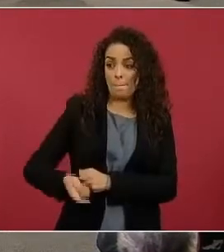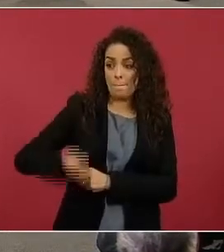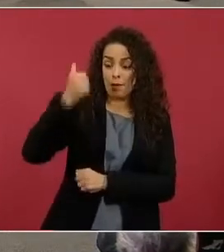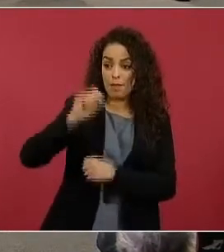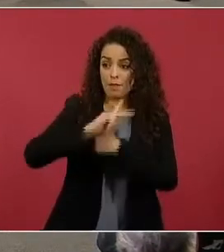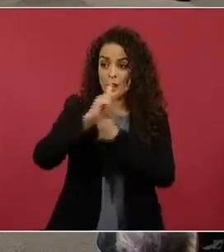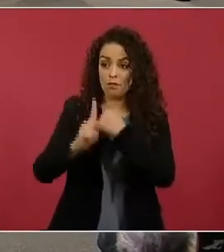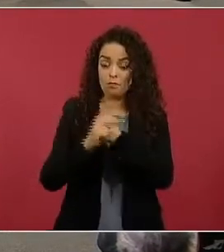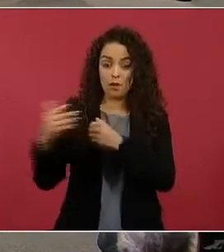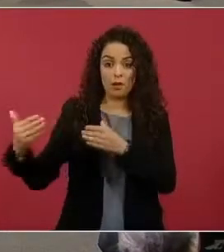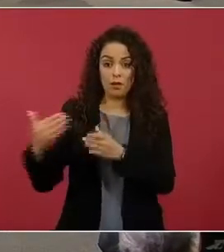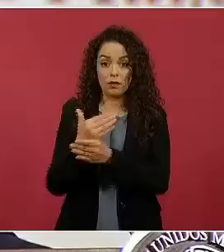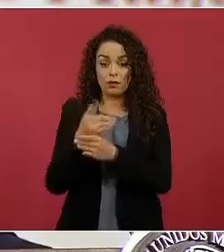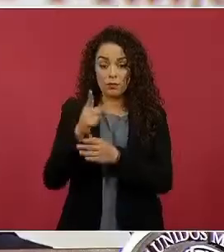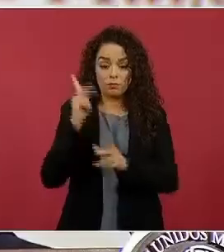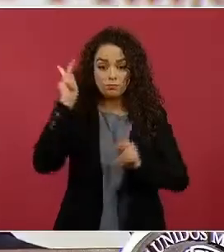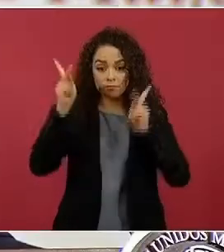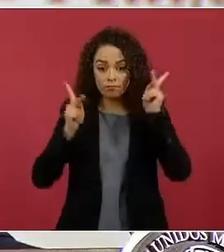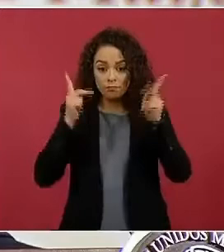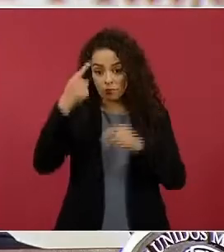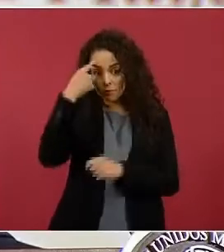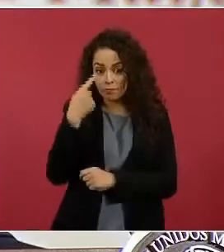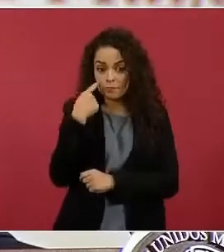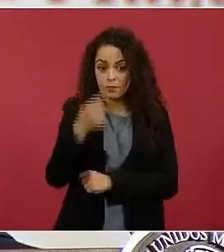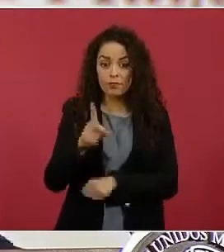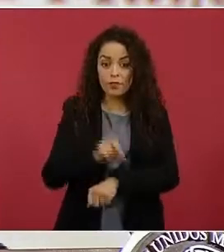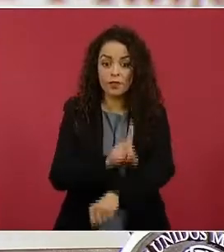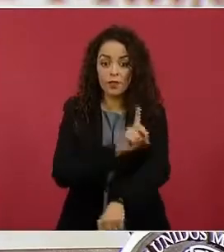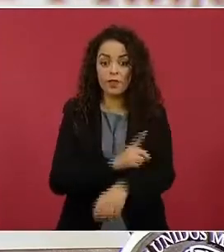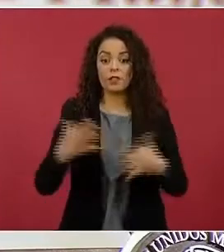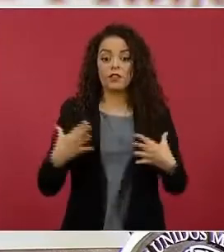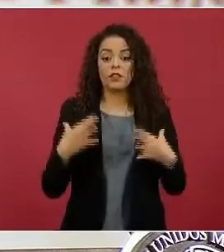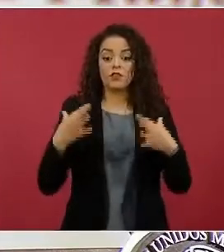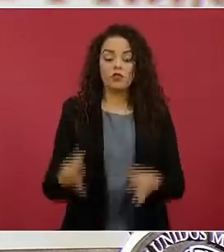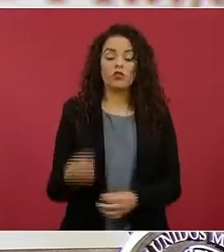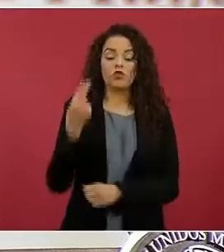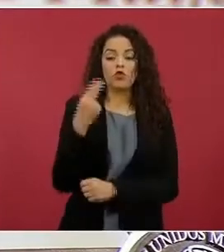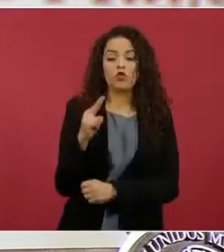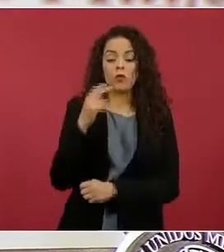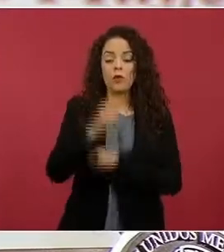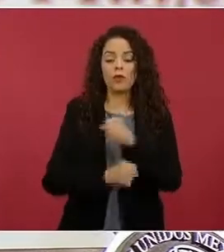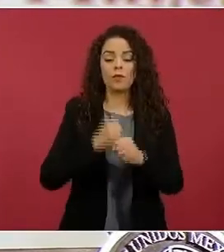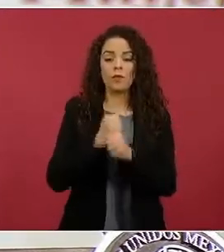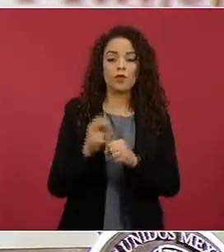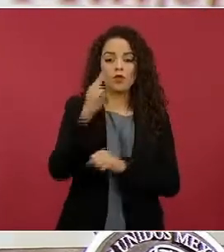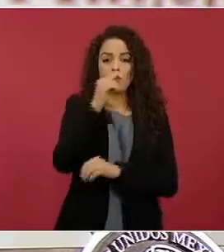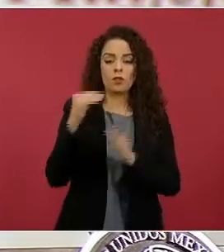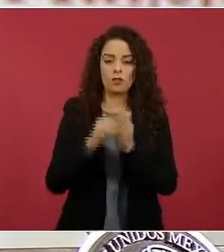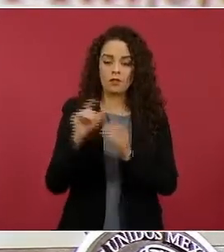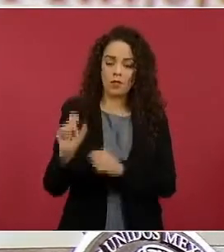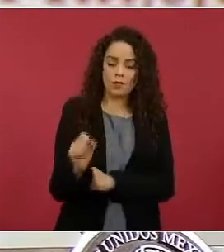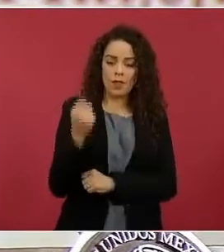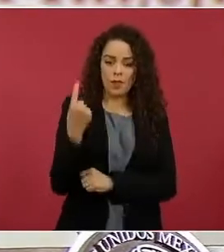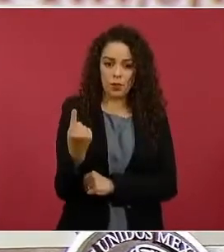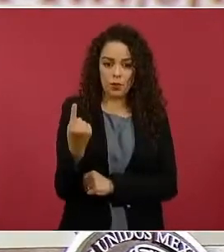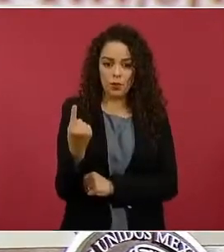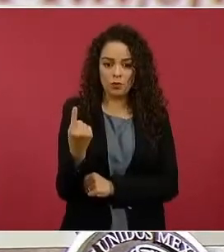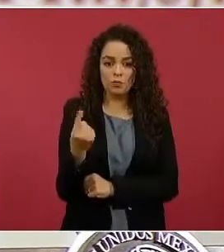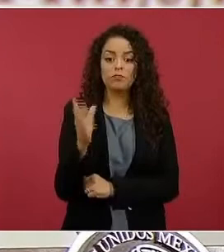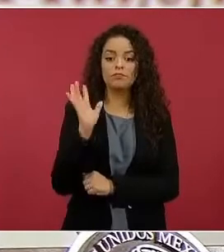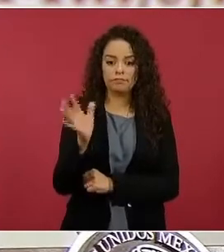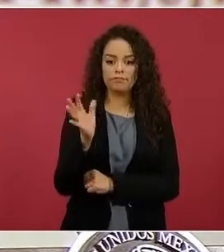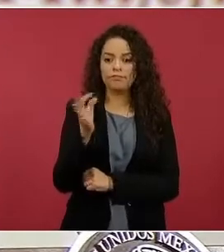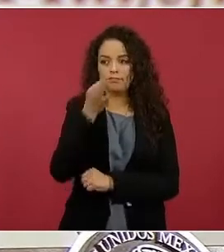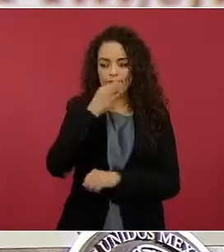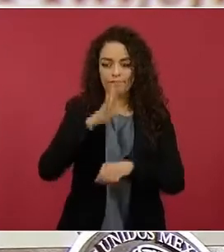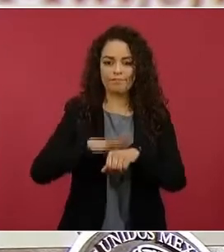visitó desde su existencia, desde su fundación, en noviembre del 2021 y que, como nos han informado,